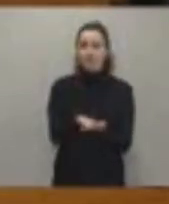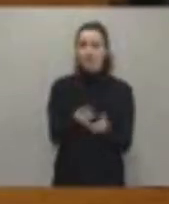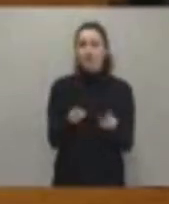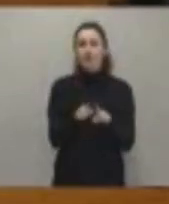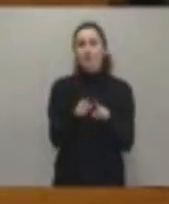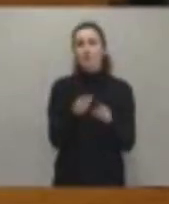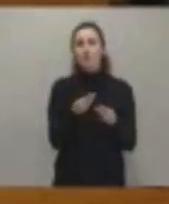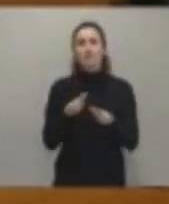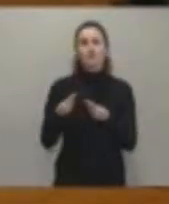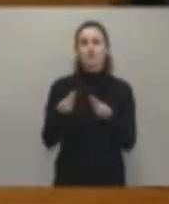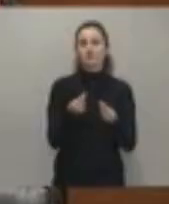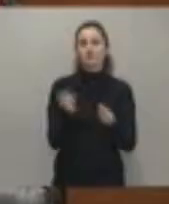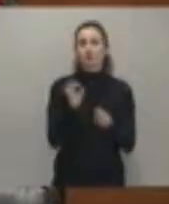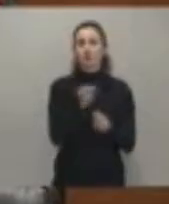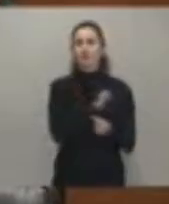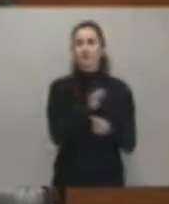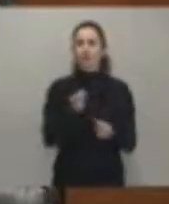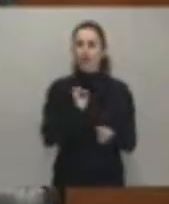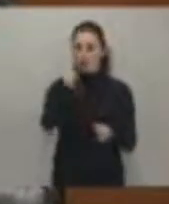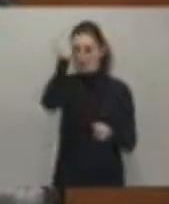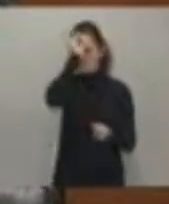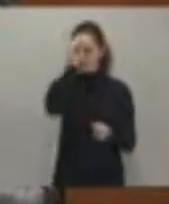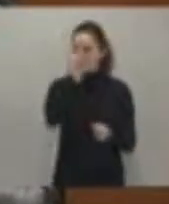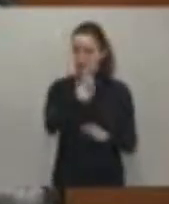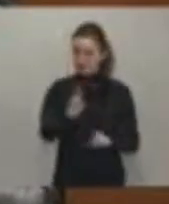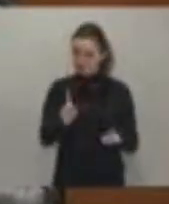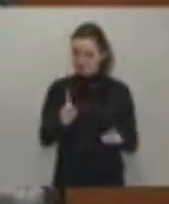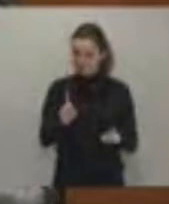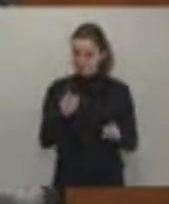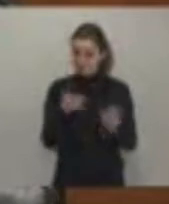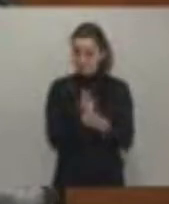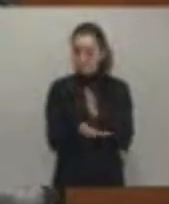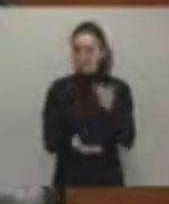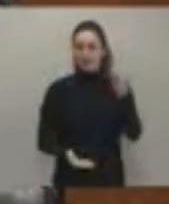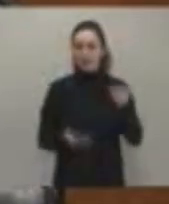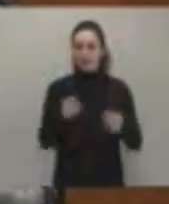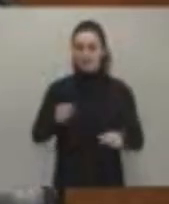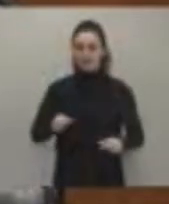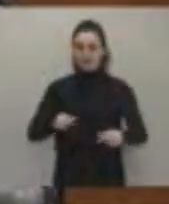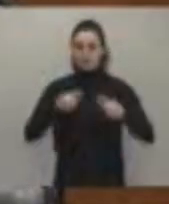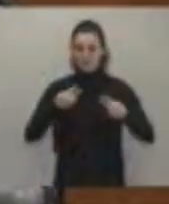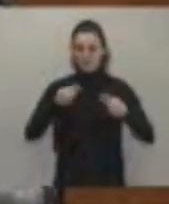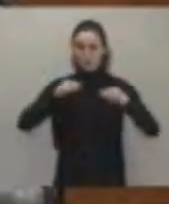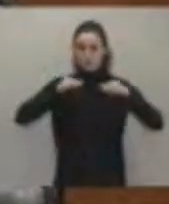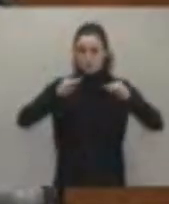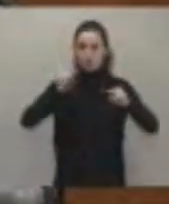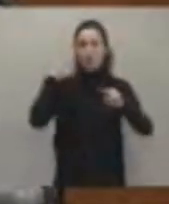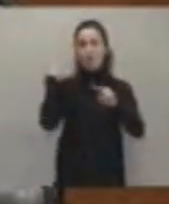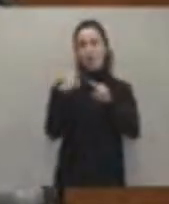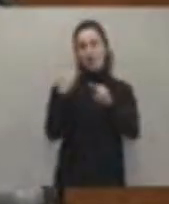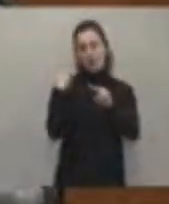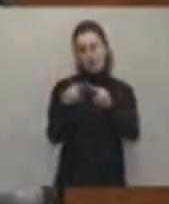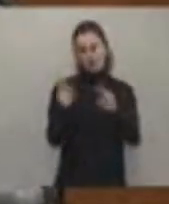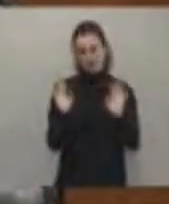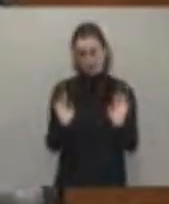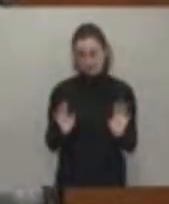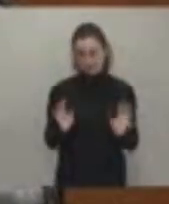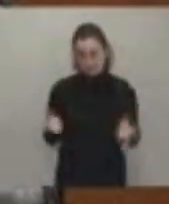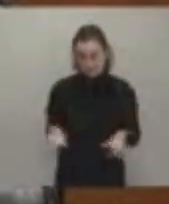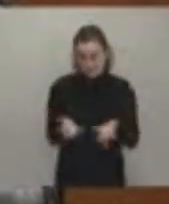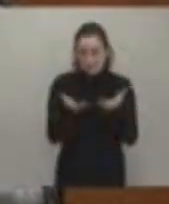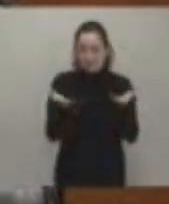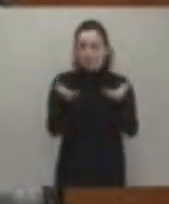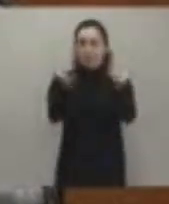sensación o su percepción personal, sino la evaluación de las políticas que usted ha impulsado como